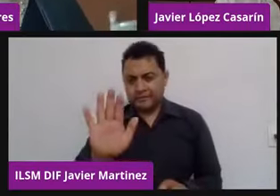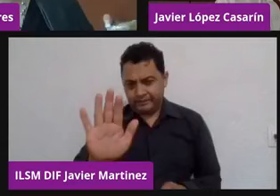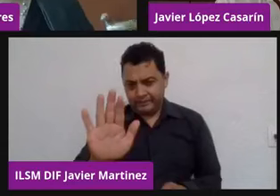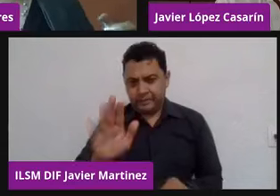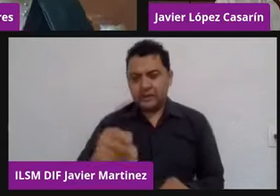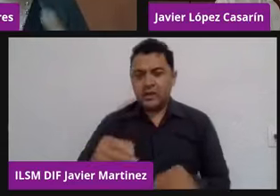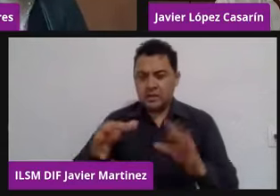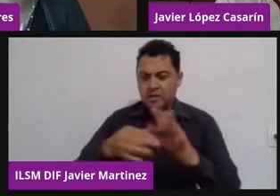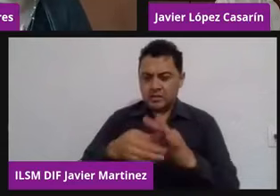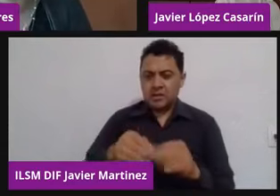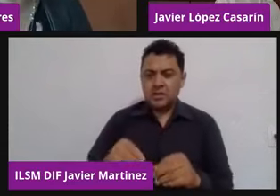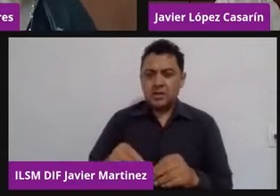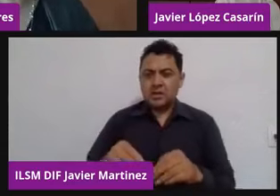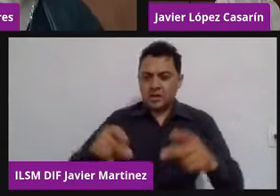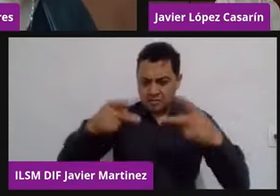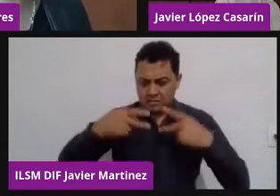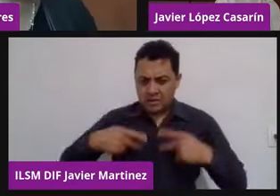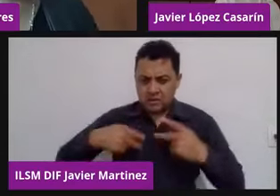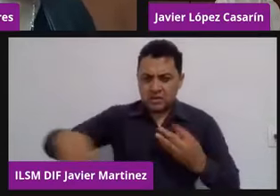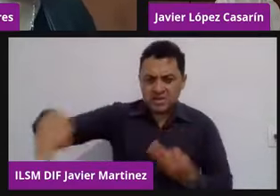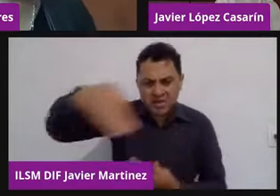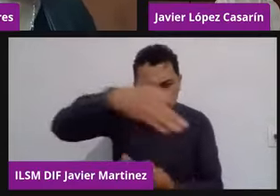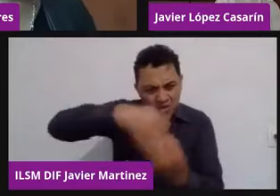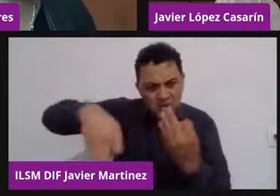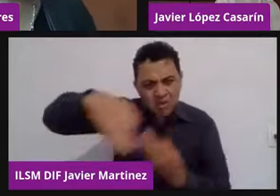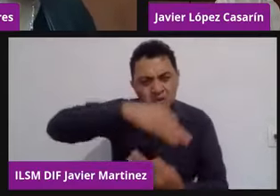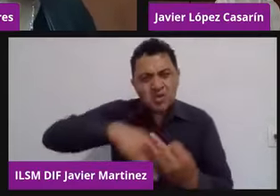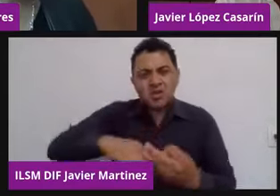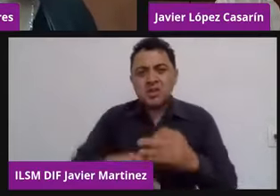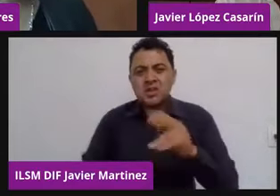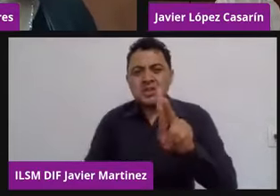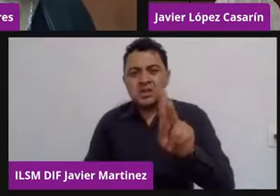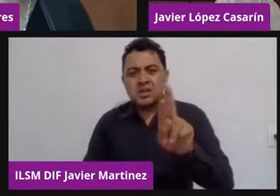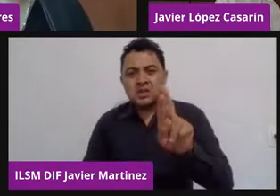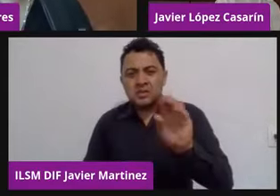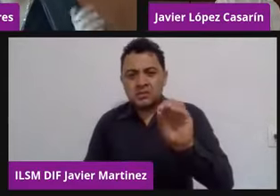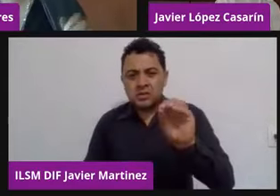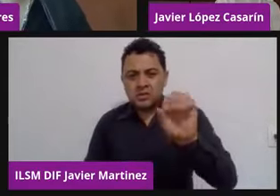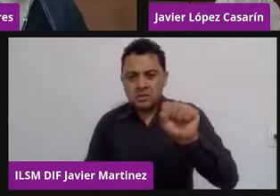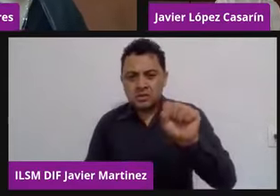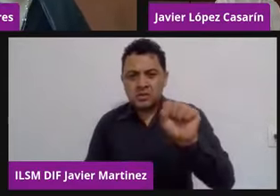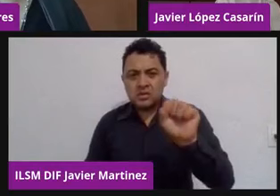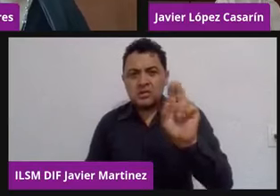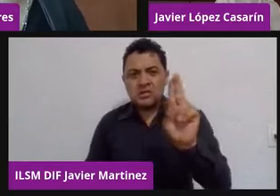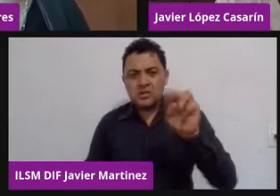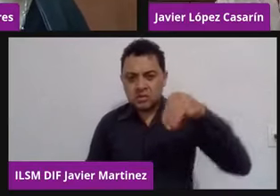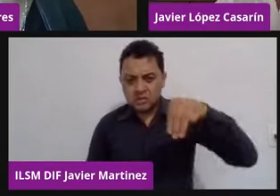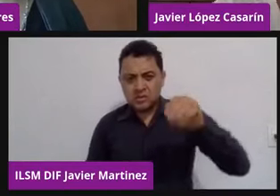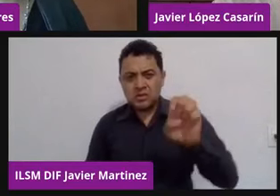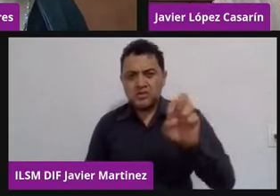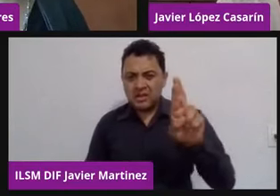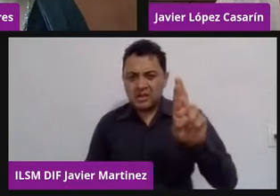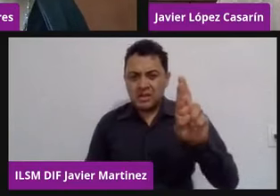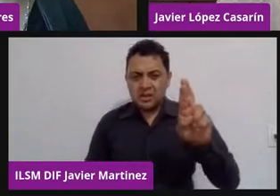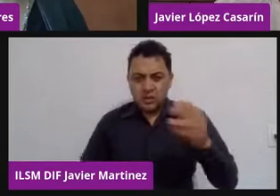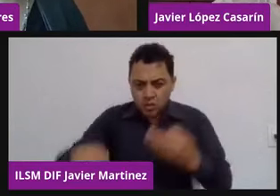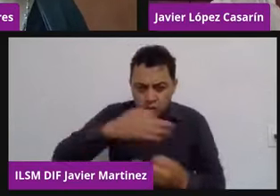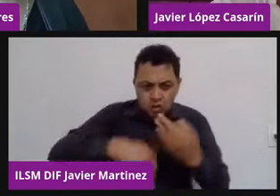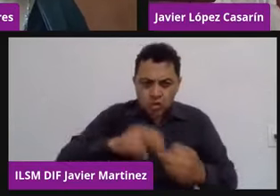millennial, o solamente los empresarios y las empresarias. ¿Qué es, doctor? Bueno,